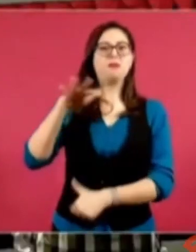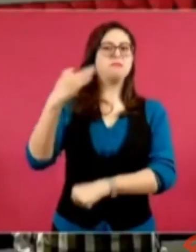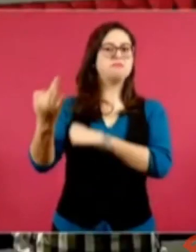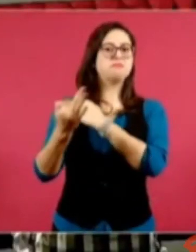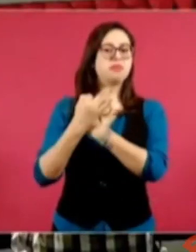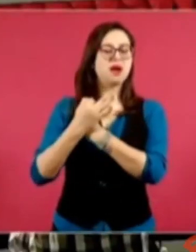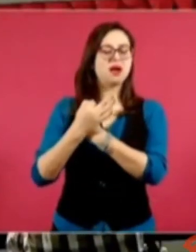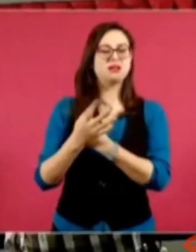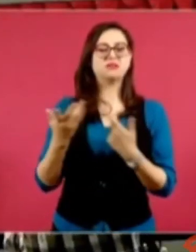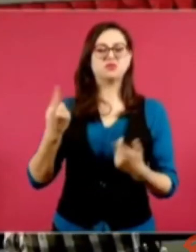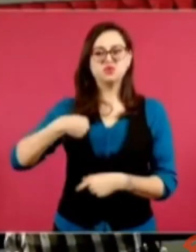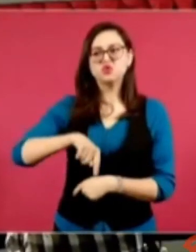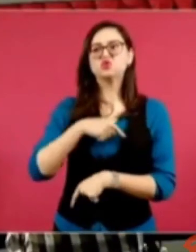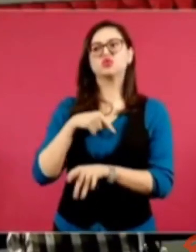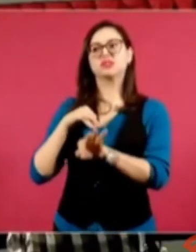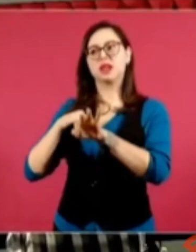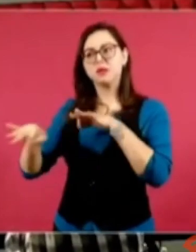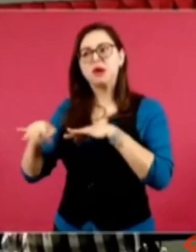no se ha hecho